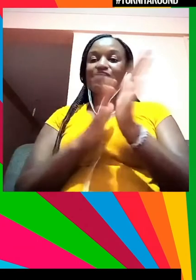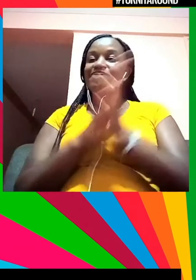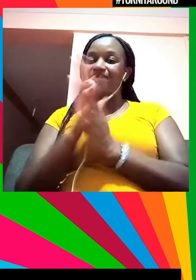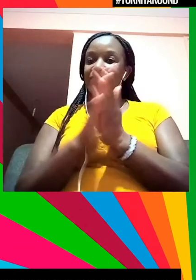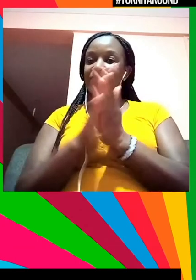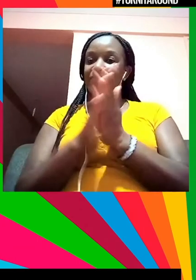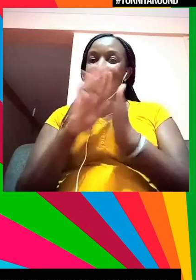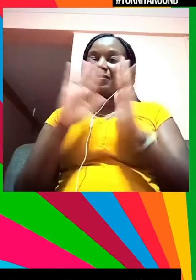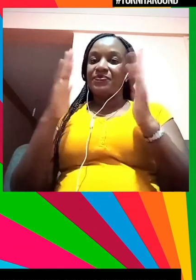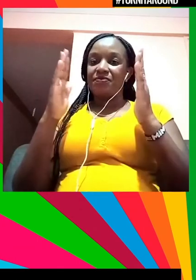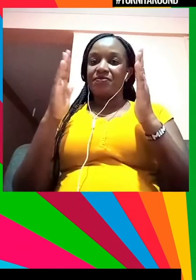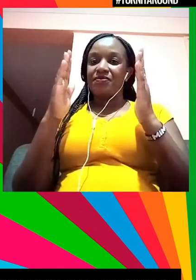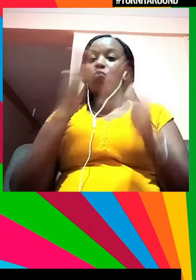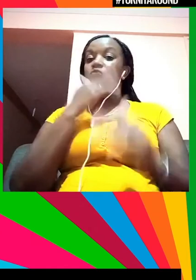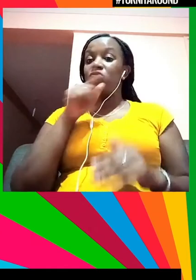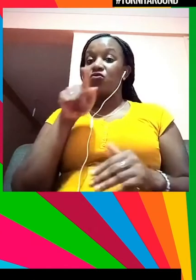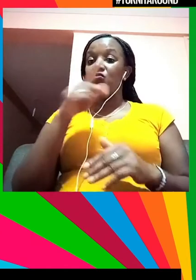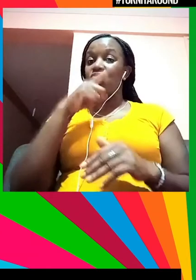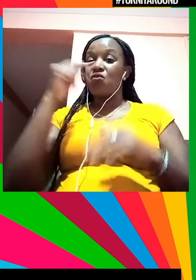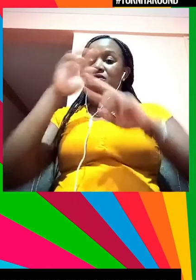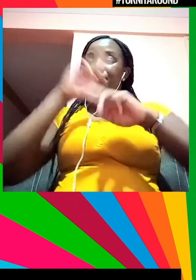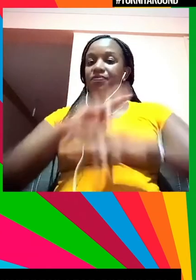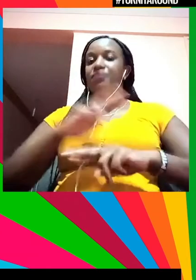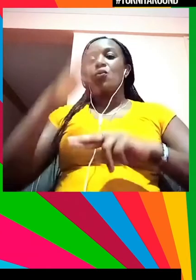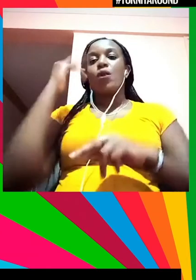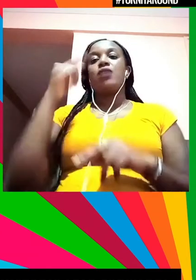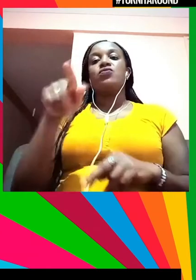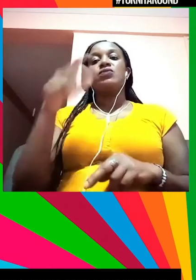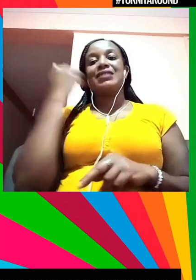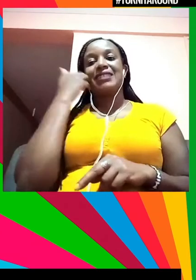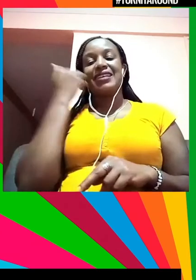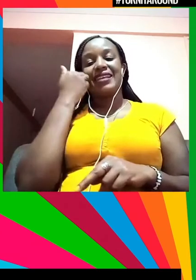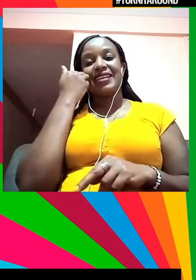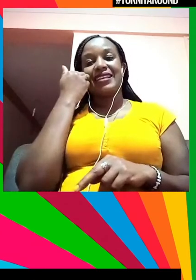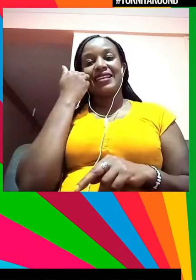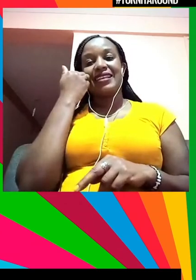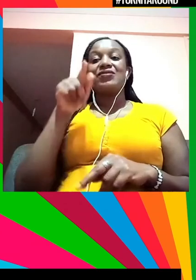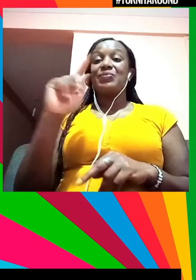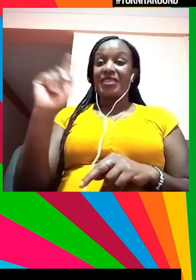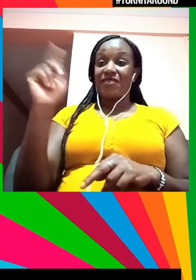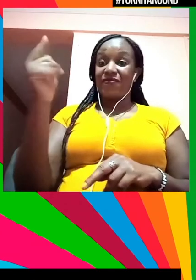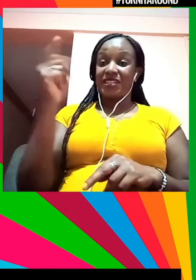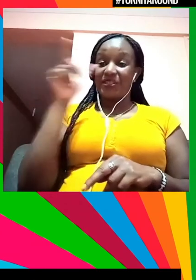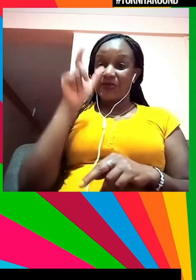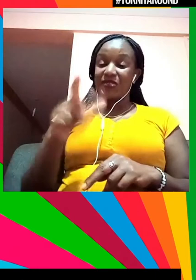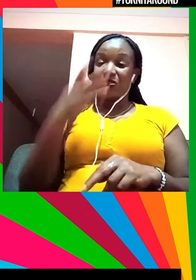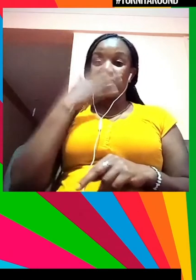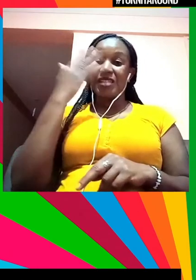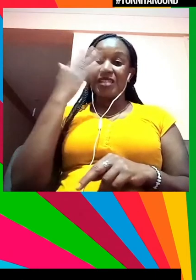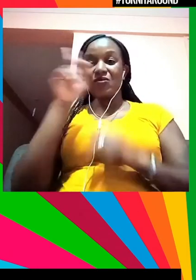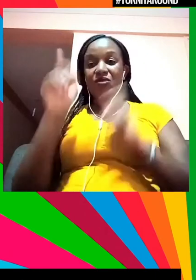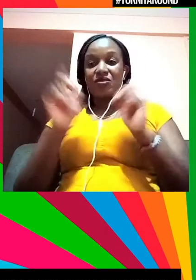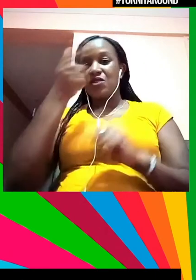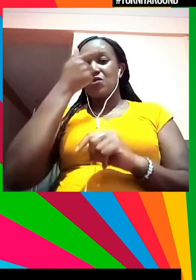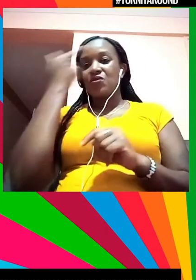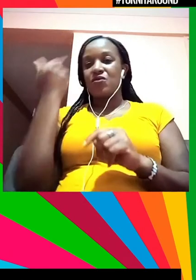Queremos que te vayas a descansar. Sabemos que no te encuentras muy bien. Así que vamos a ir contigo primero. Pero ya que quizás no te quedes